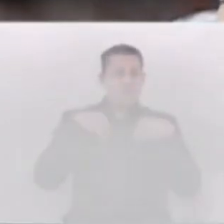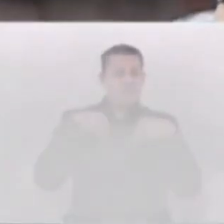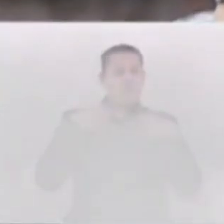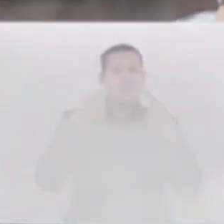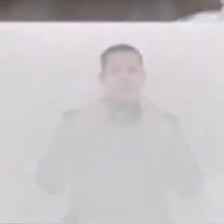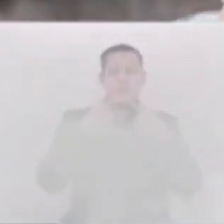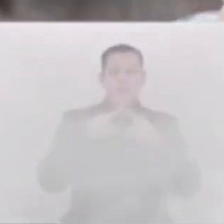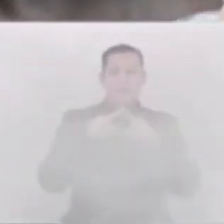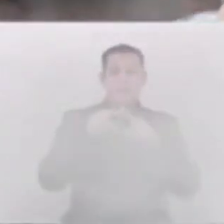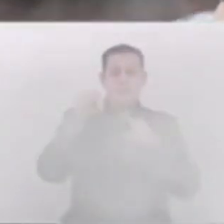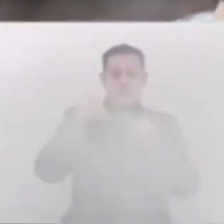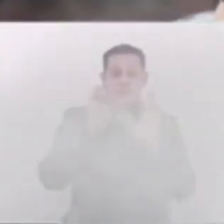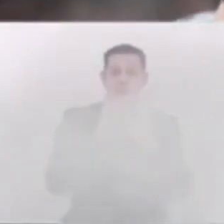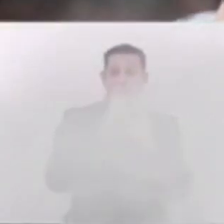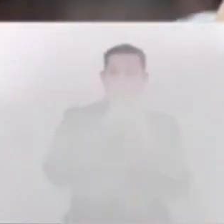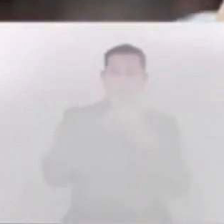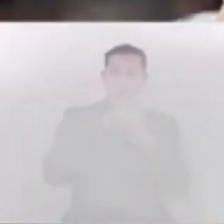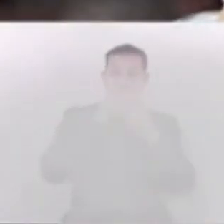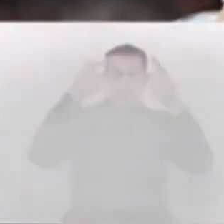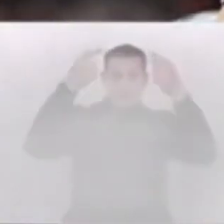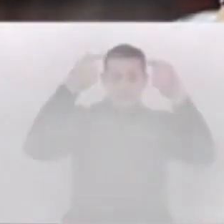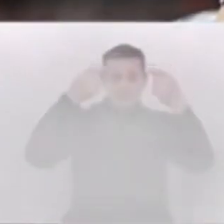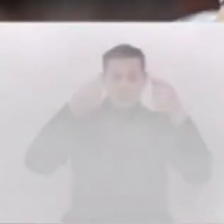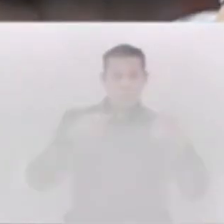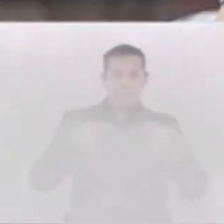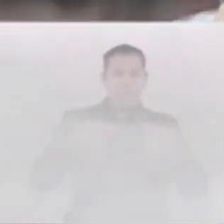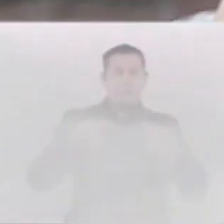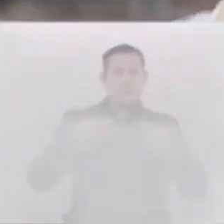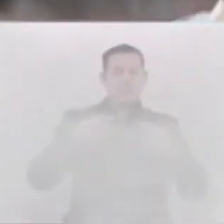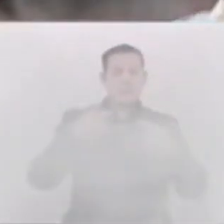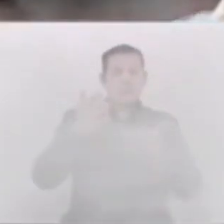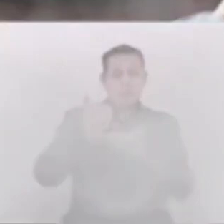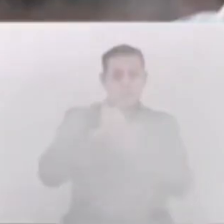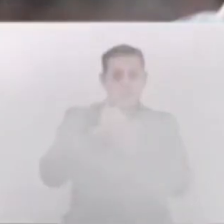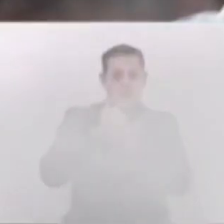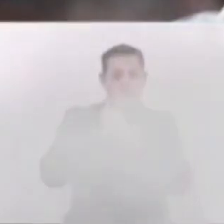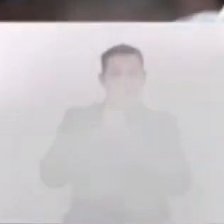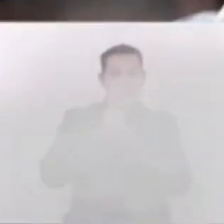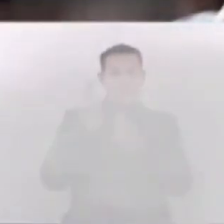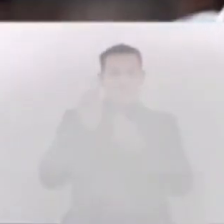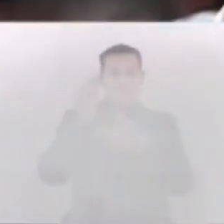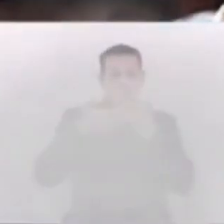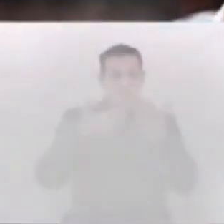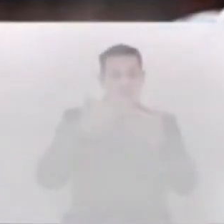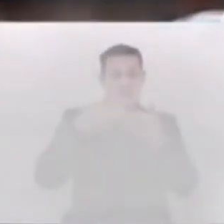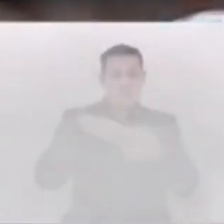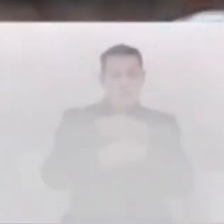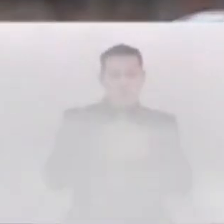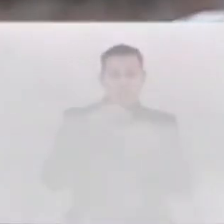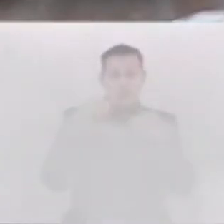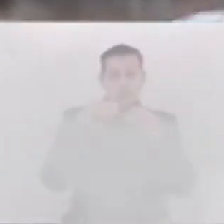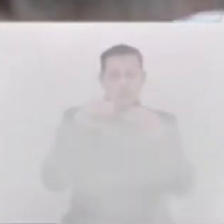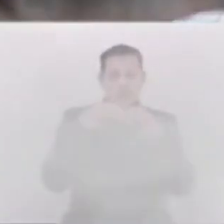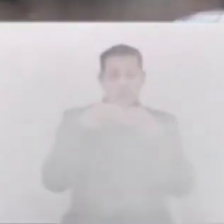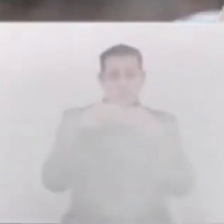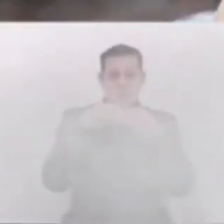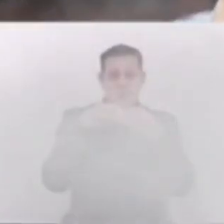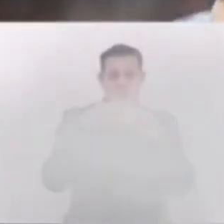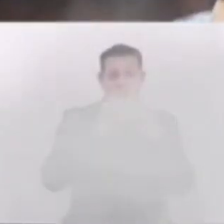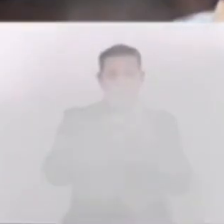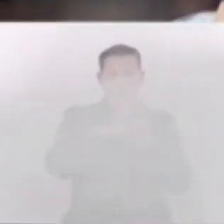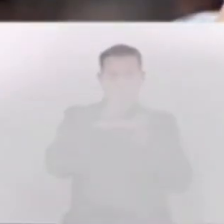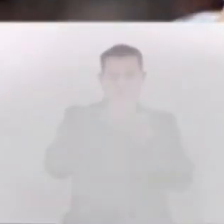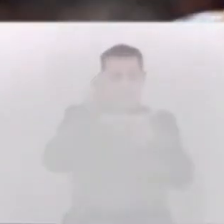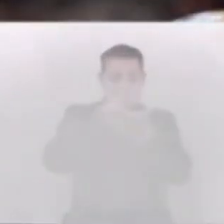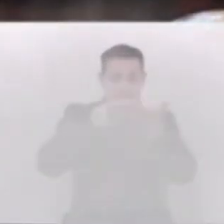Y además, estas reformas al presupuesto, con dispensa de trámite, una comisión que sesionó a Express, donde